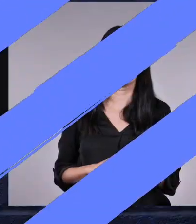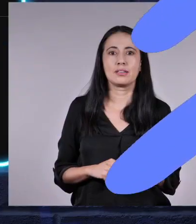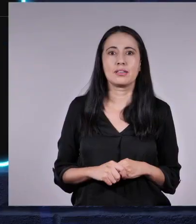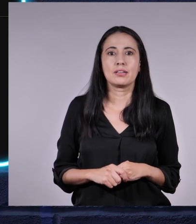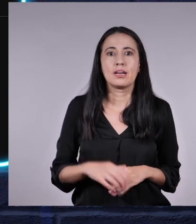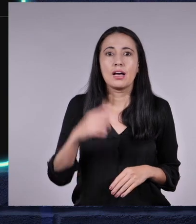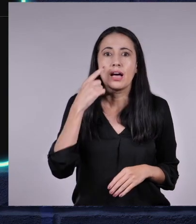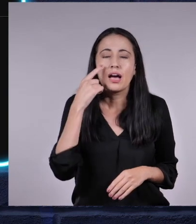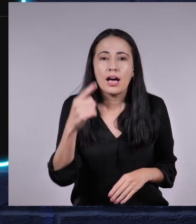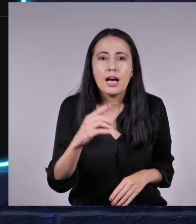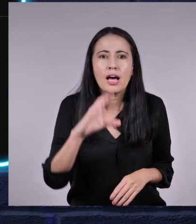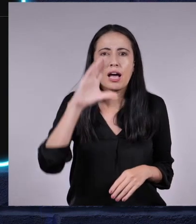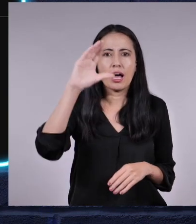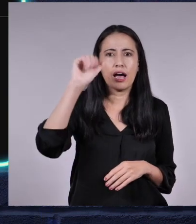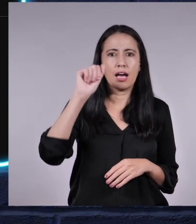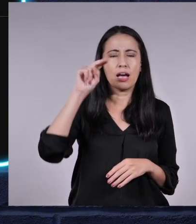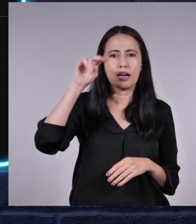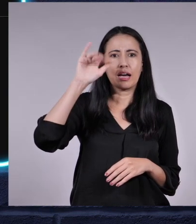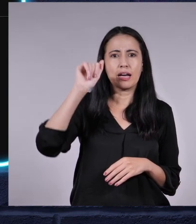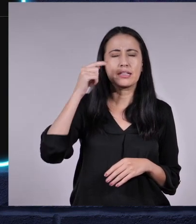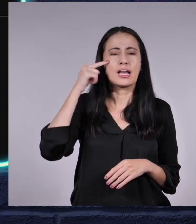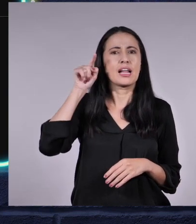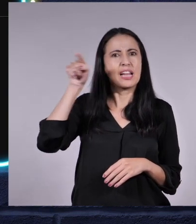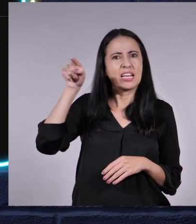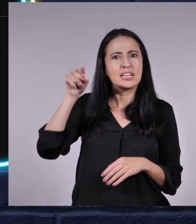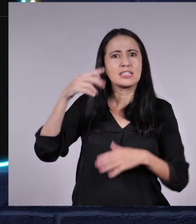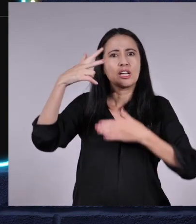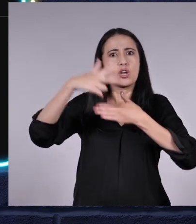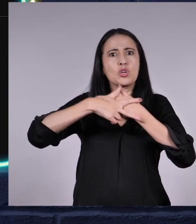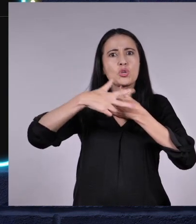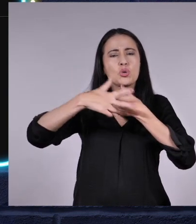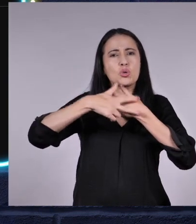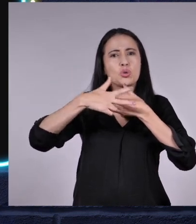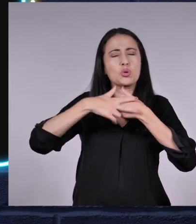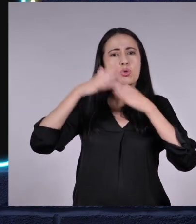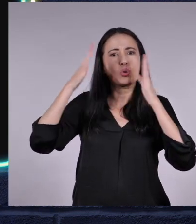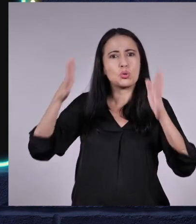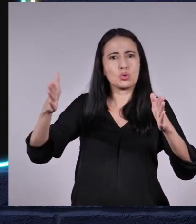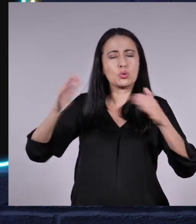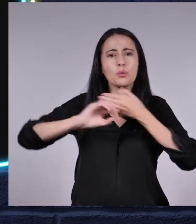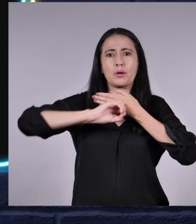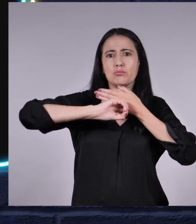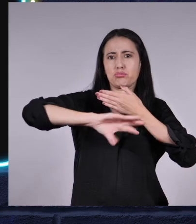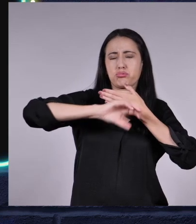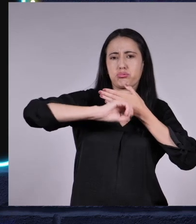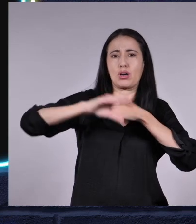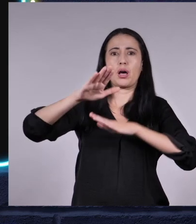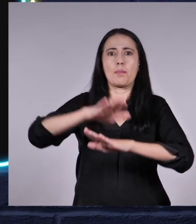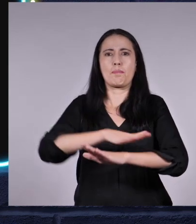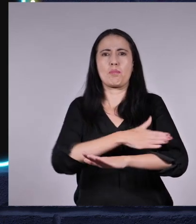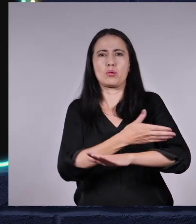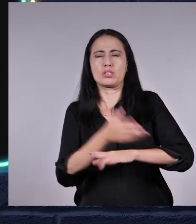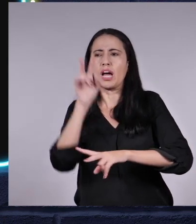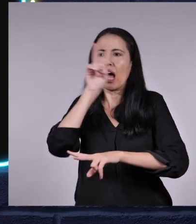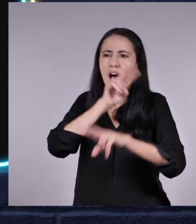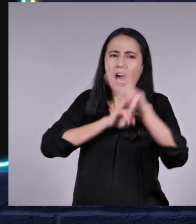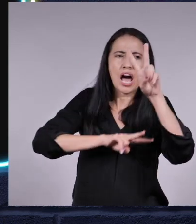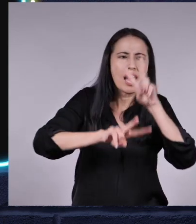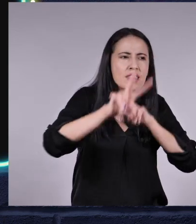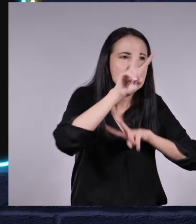Jaime Altozano es un youtuber que se dedica principalmente a la divulgación de la música. Hace algunos análisis